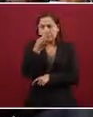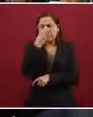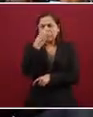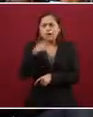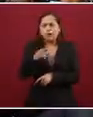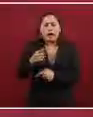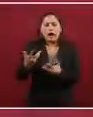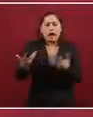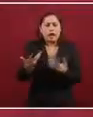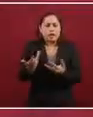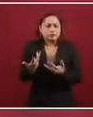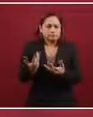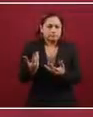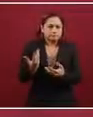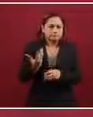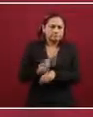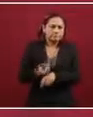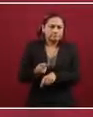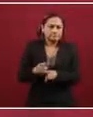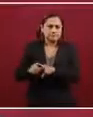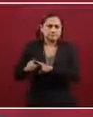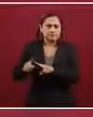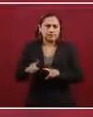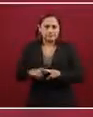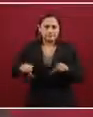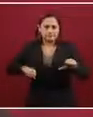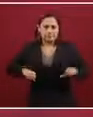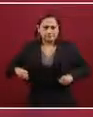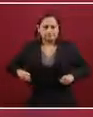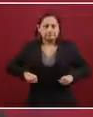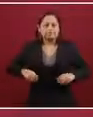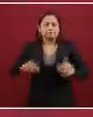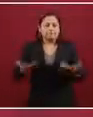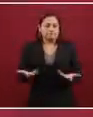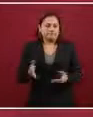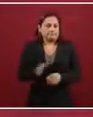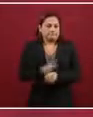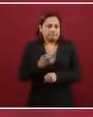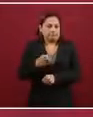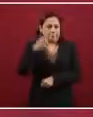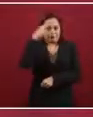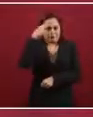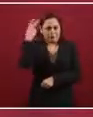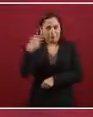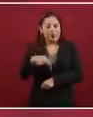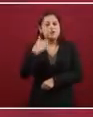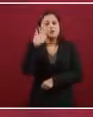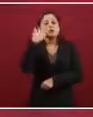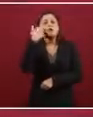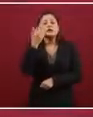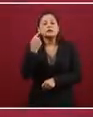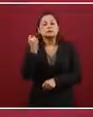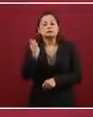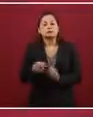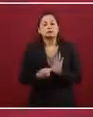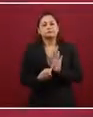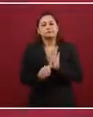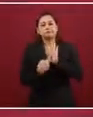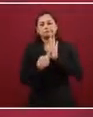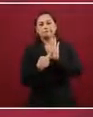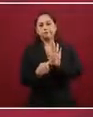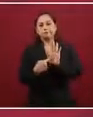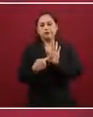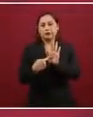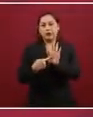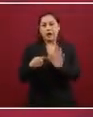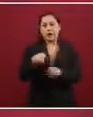Bueno, pues porque queremos con eso mostrar que también es urgente apoyar a Centroamérica. Así como es urgente que bajen los